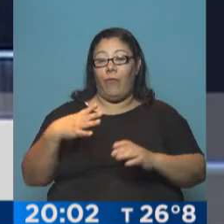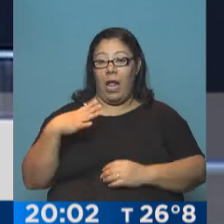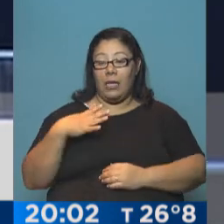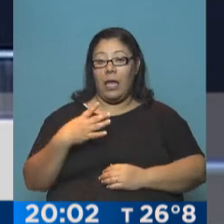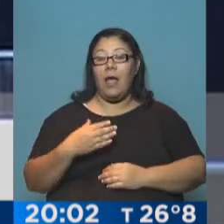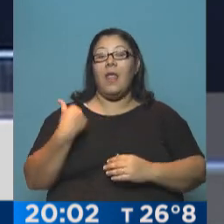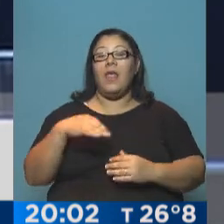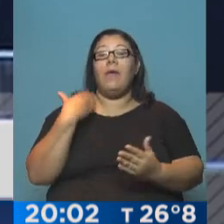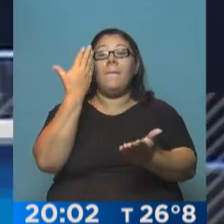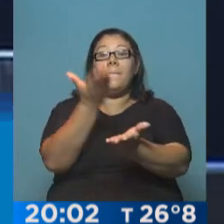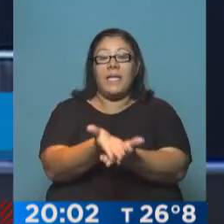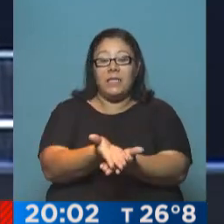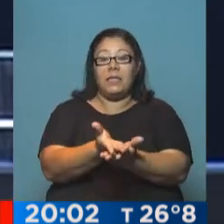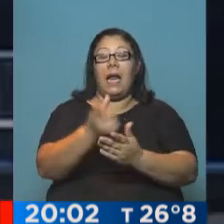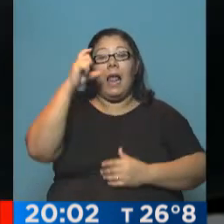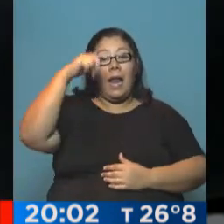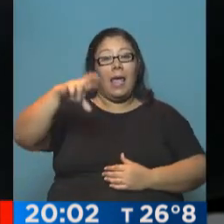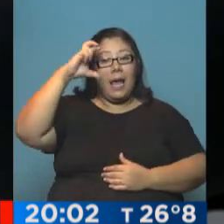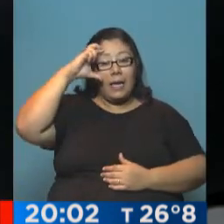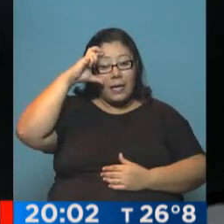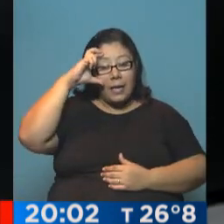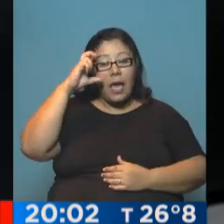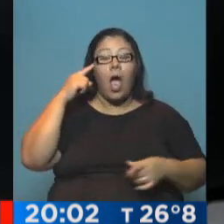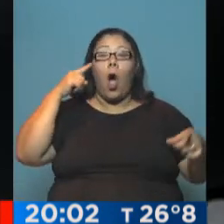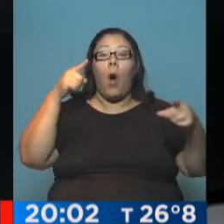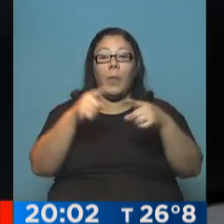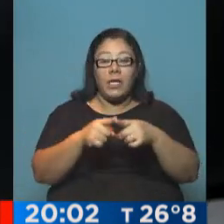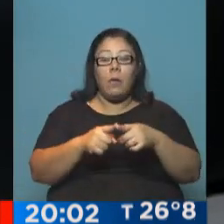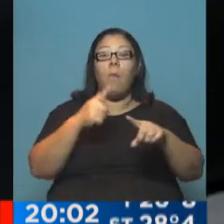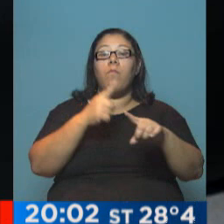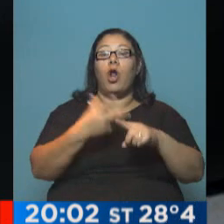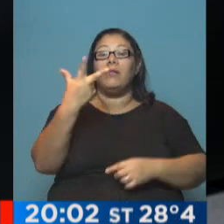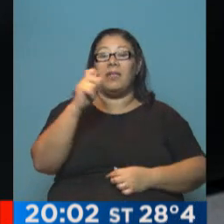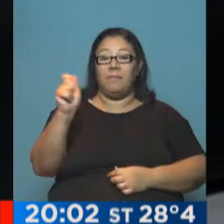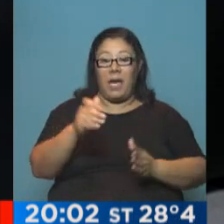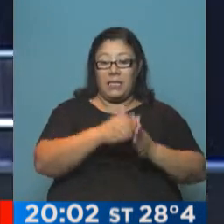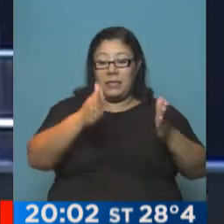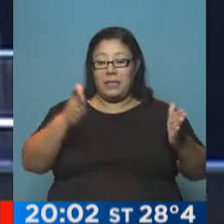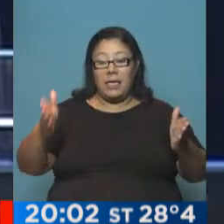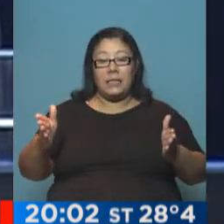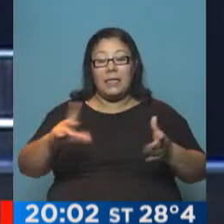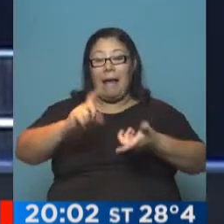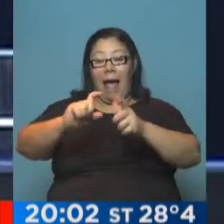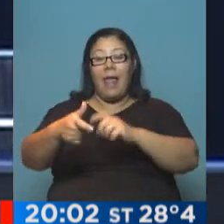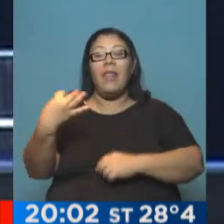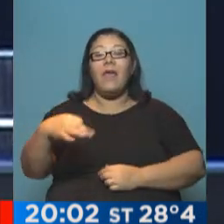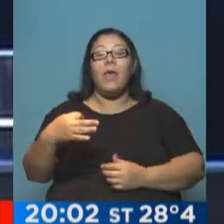obligación, planes de inversión y objetivos a cumplir en forma trimestral para ir mejorando en la calidad del servicio. Gracias. Gracias.